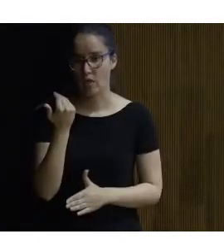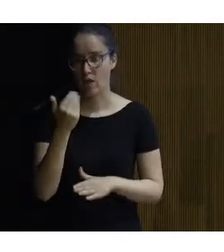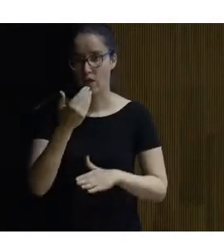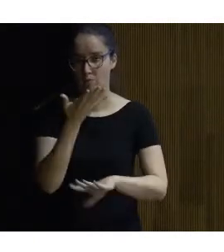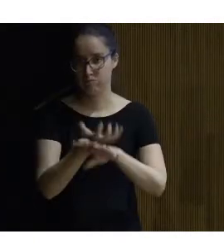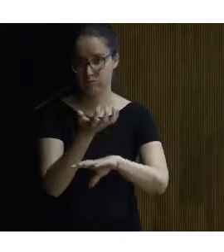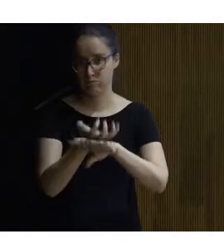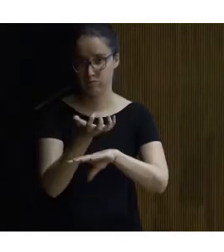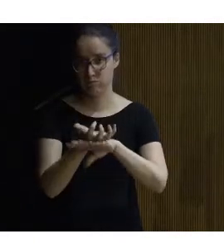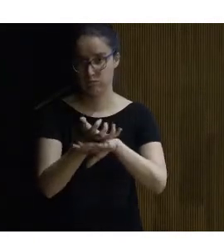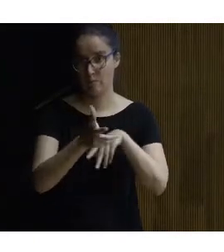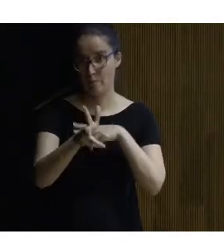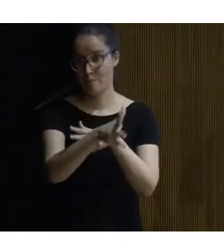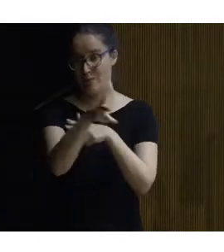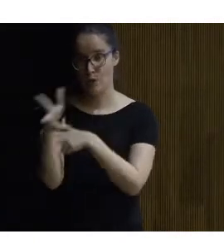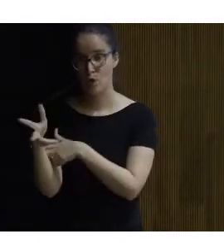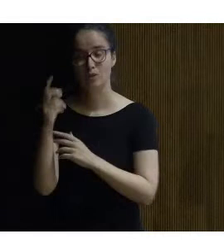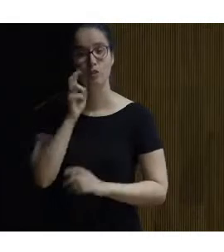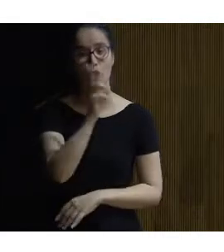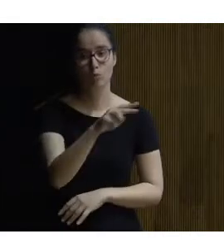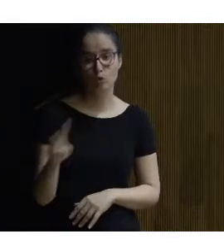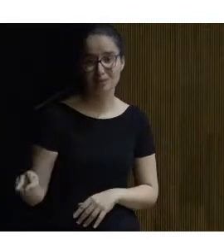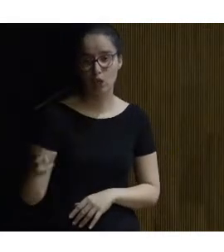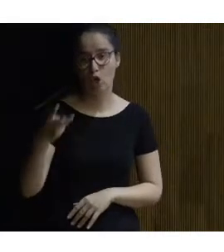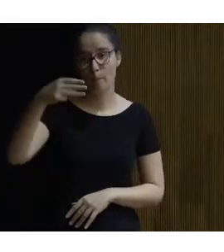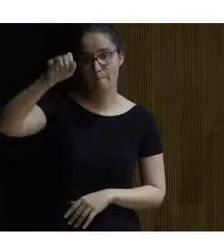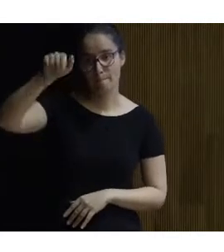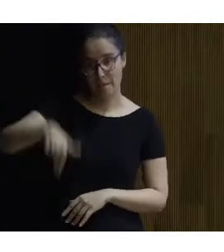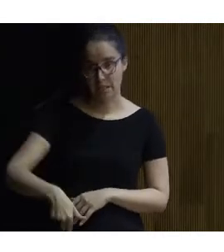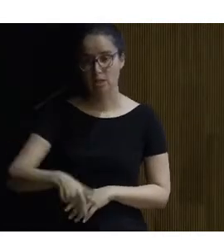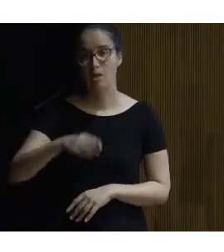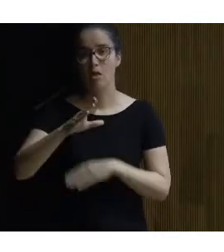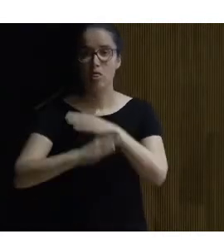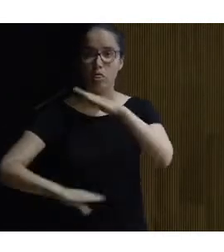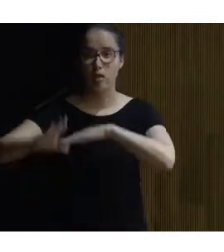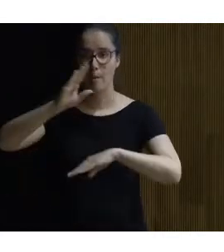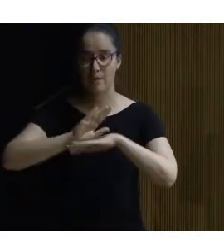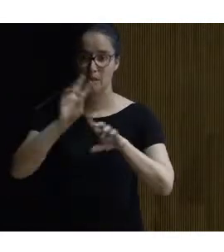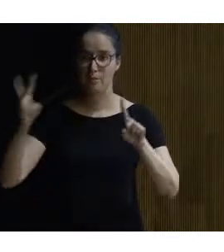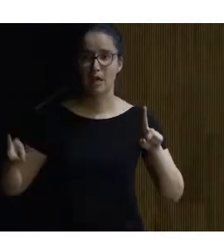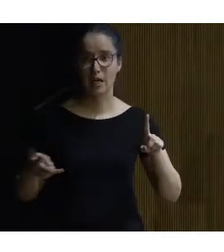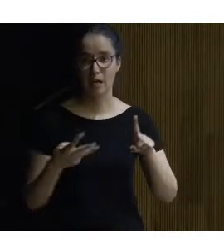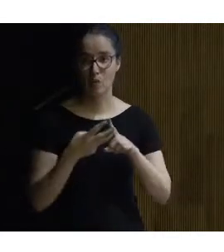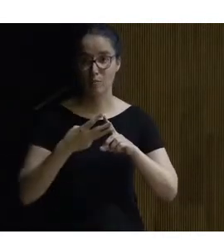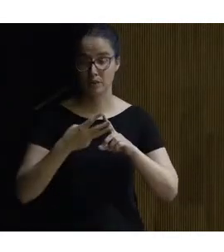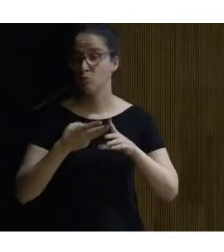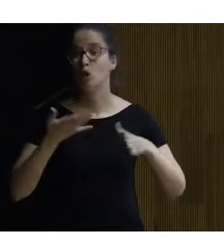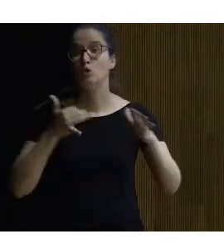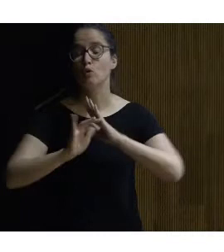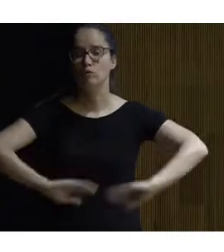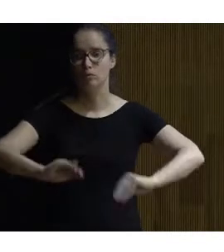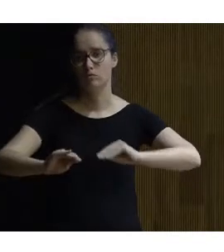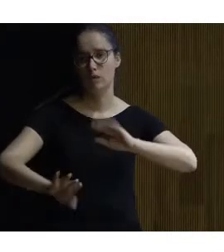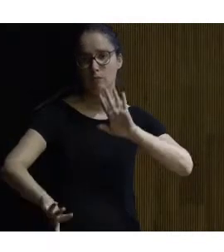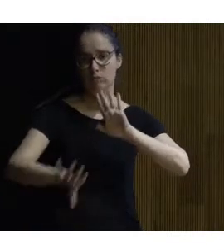grabada y tanto el museo el MAN como el CEAPAD en su página de YouTube lo van a